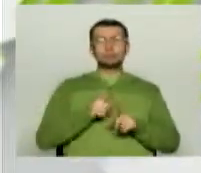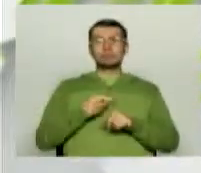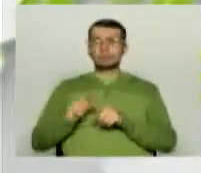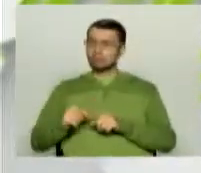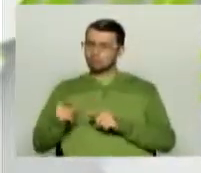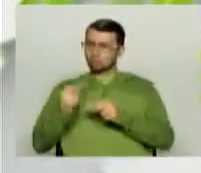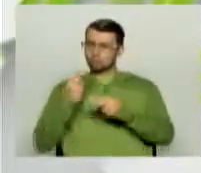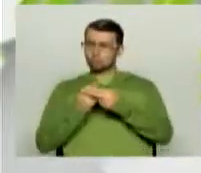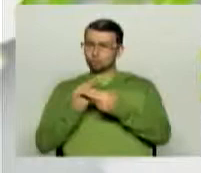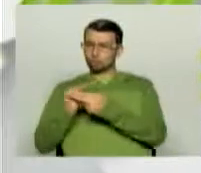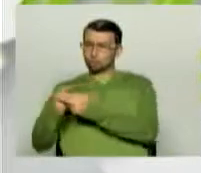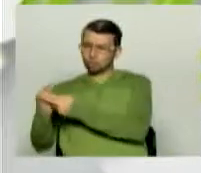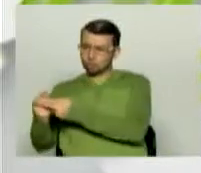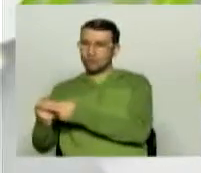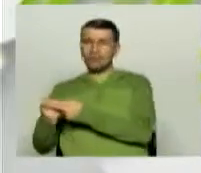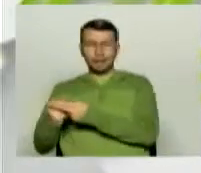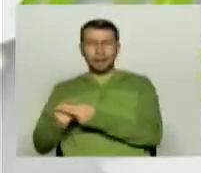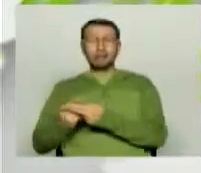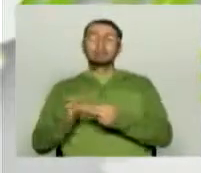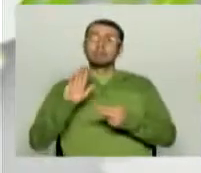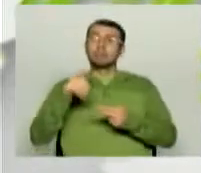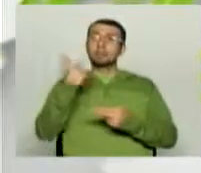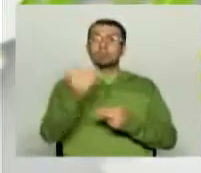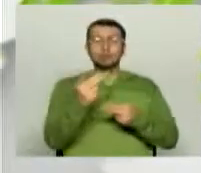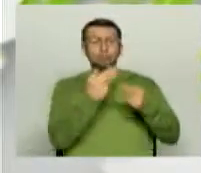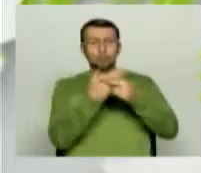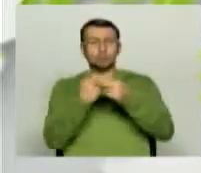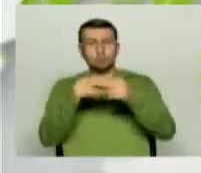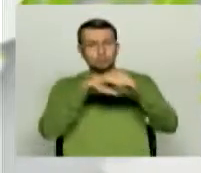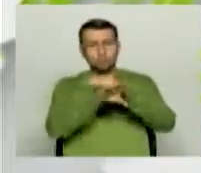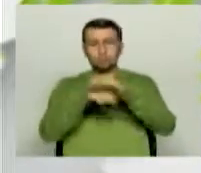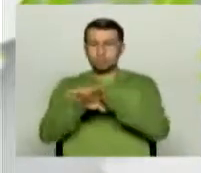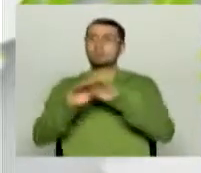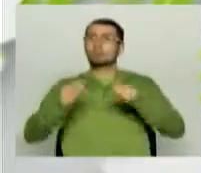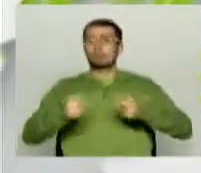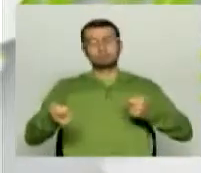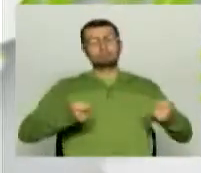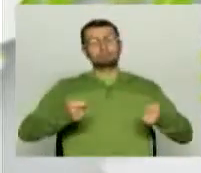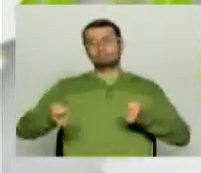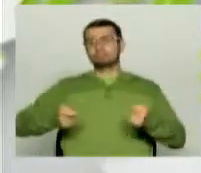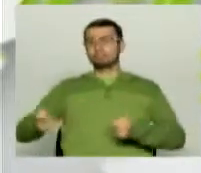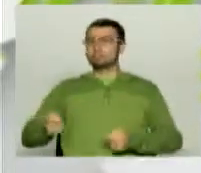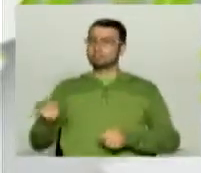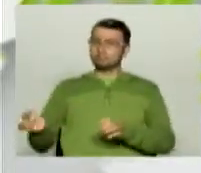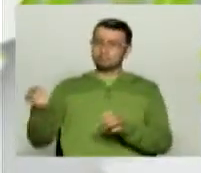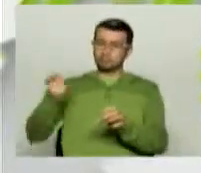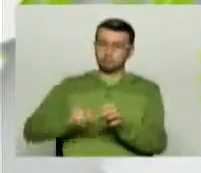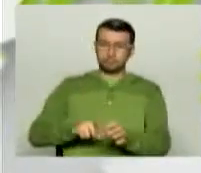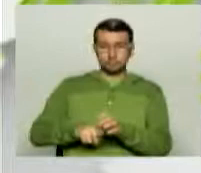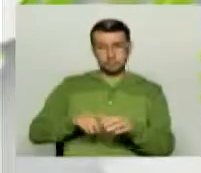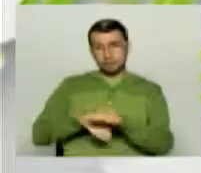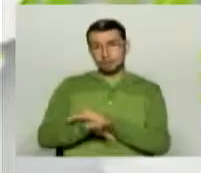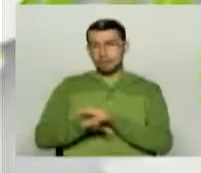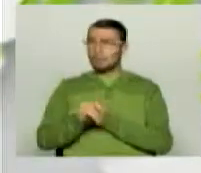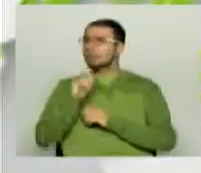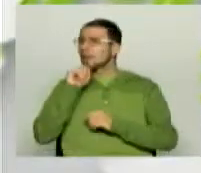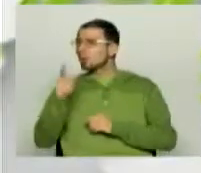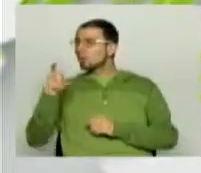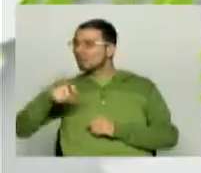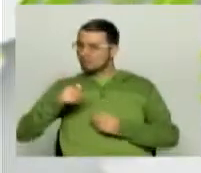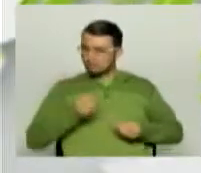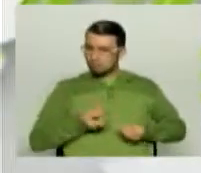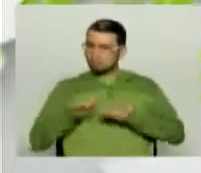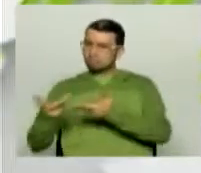código, lo cual permite la intervención, el desarrollo y control de los procesos de grabación, consulta, gestión,